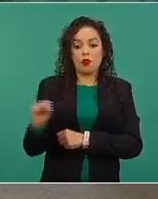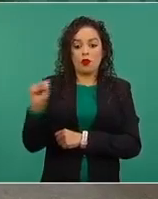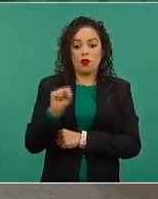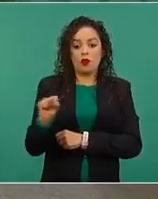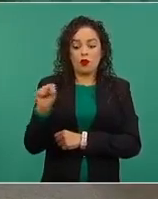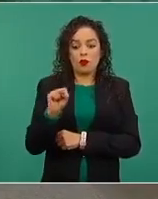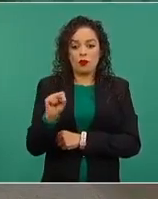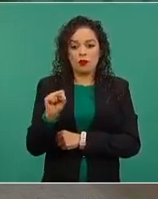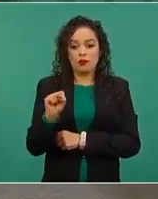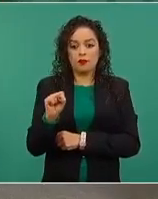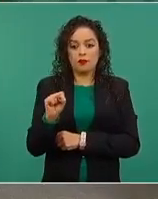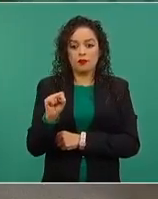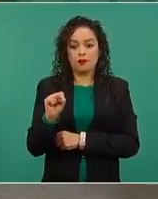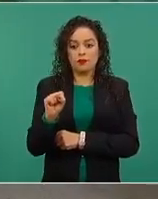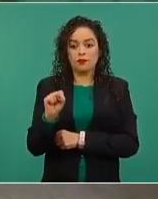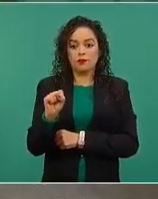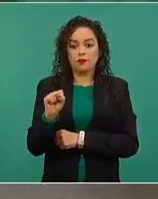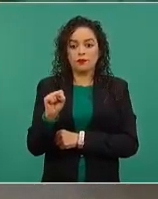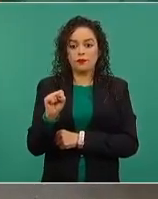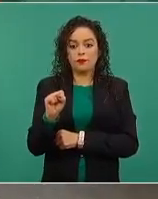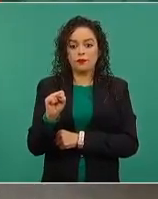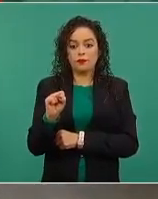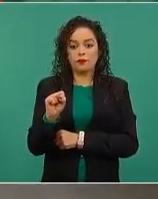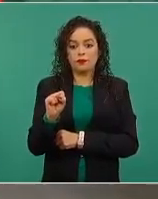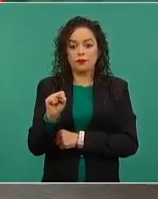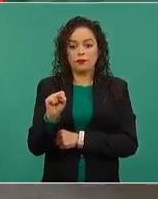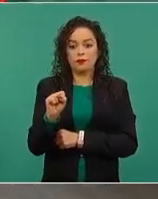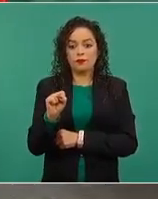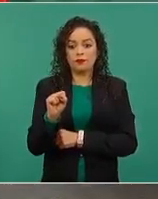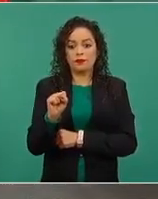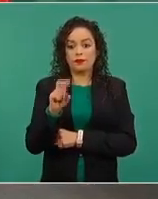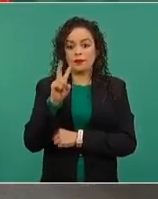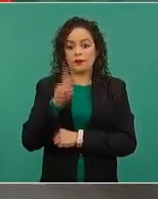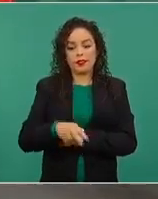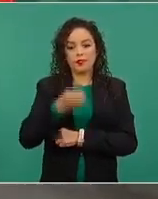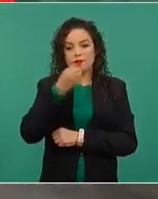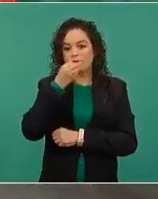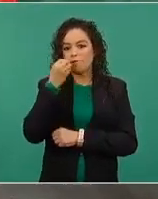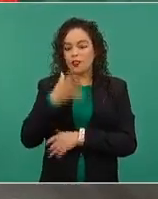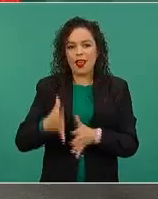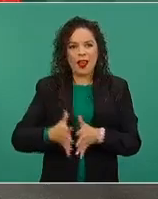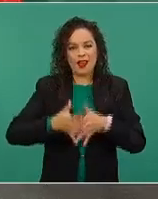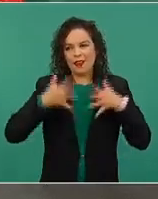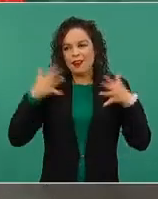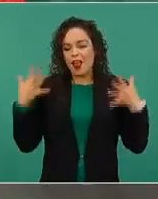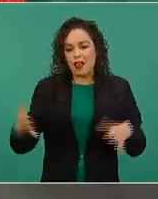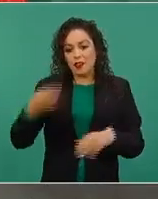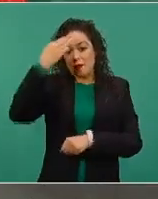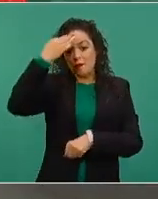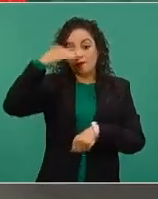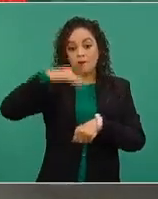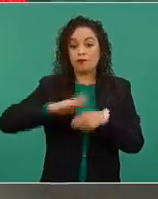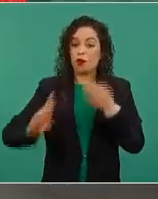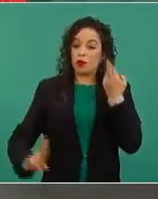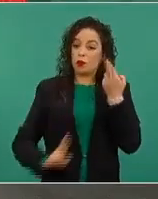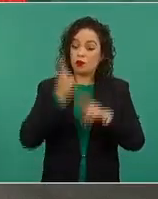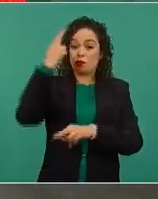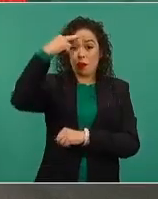Va a ser un gran desfile para recordar la revolución.